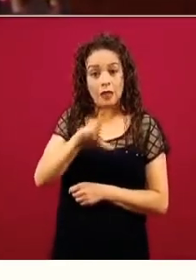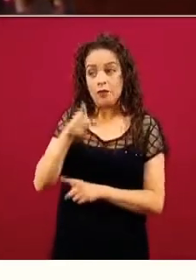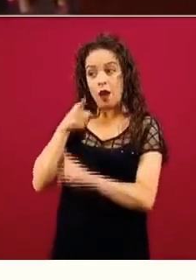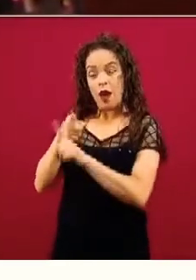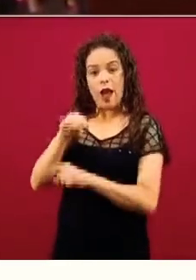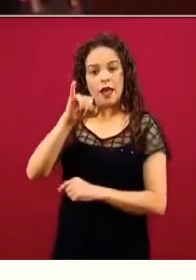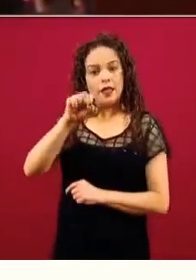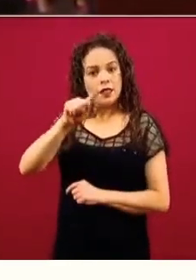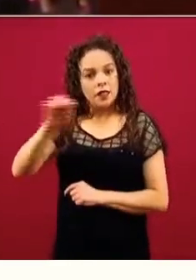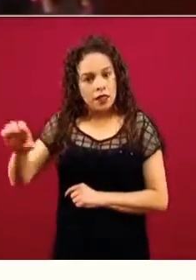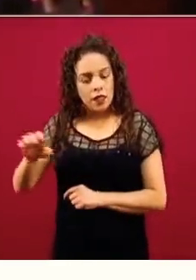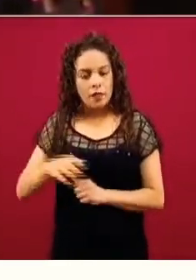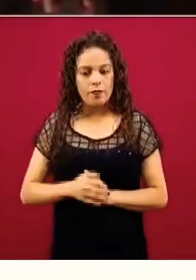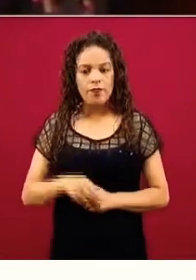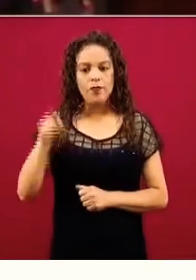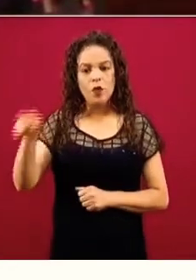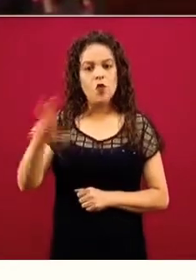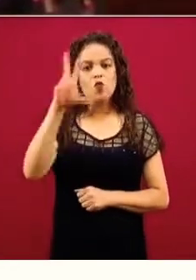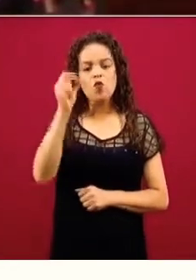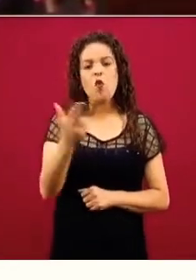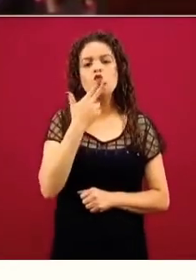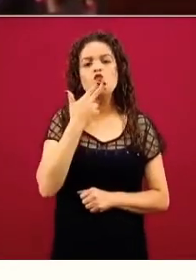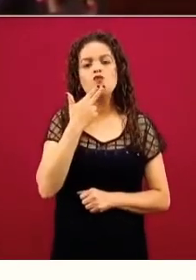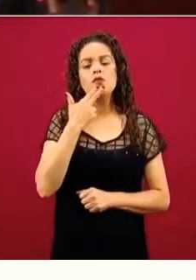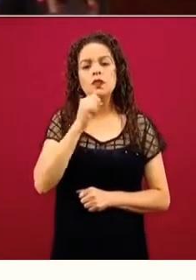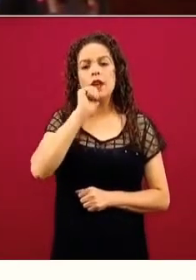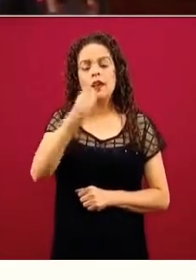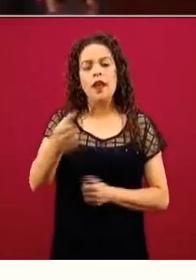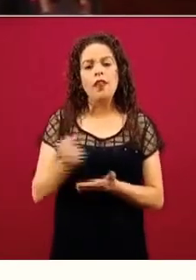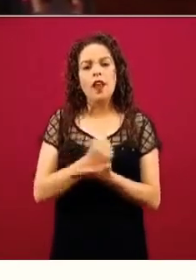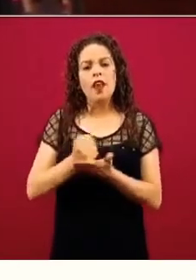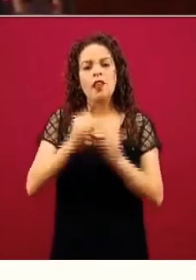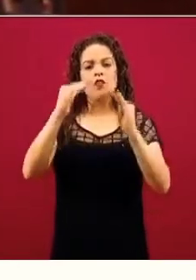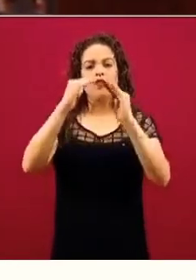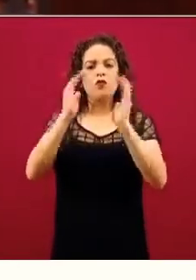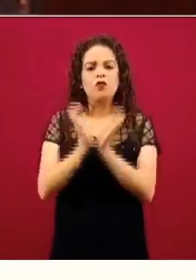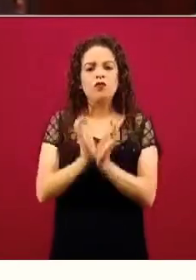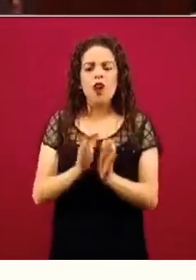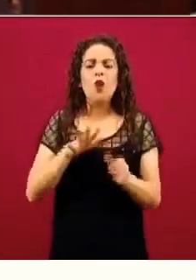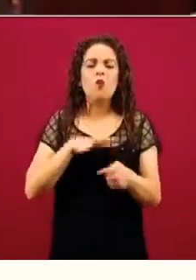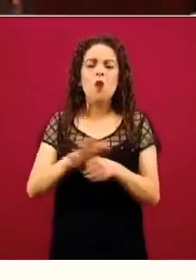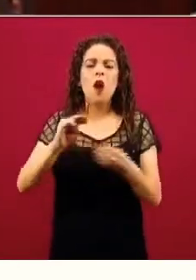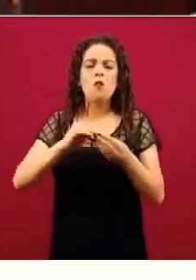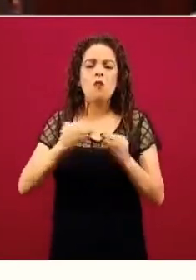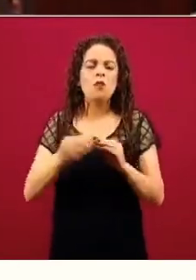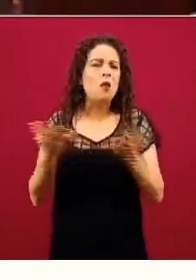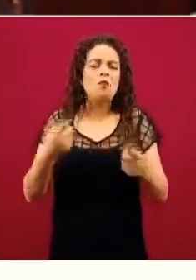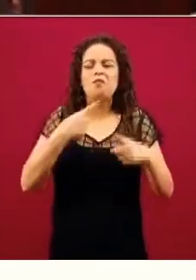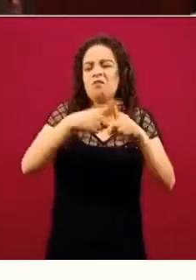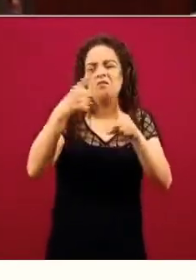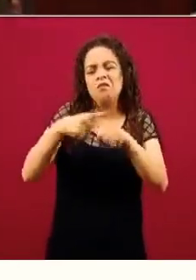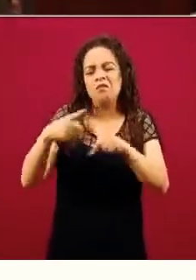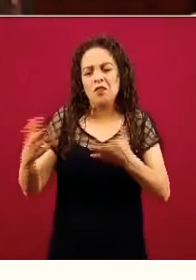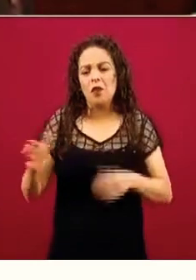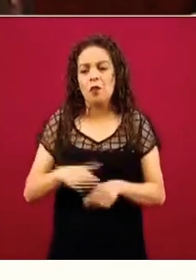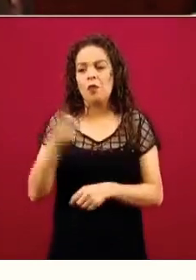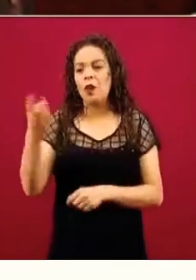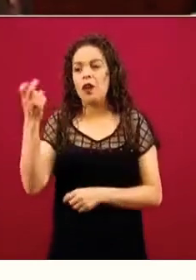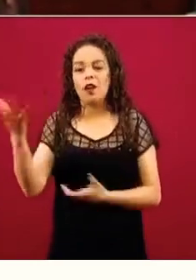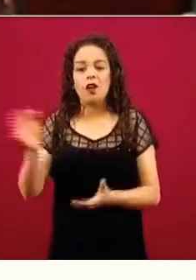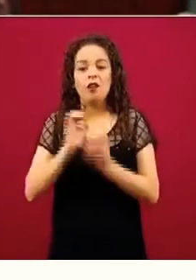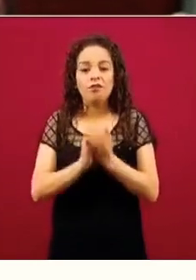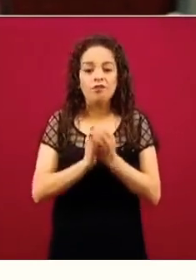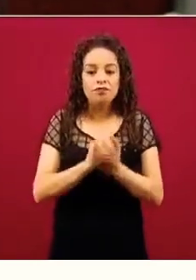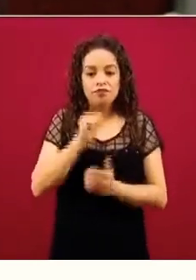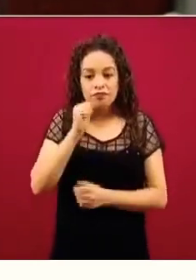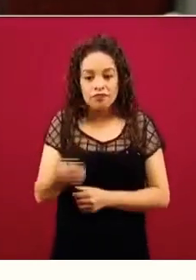ejercieron, varios de ellos no ejercieron su crédito del Foviste por diferentes motivos, unos porque en ese tiempo era sorteado, otros que